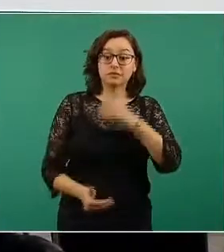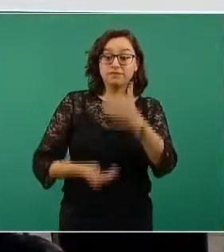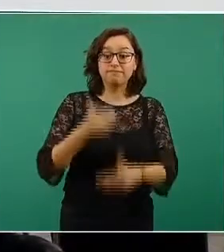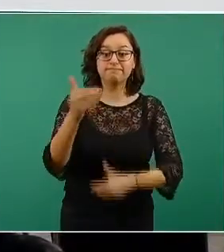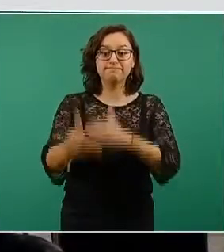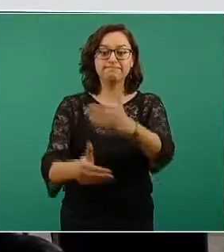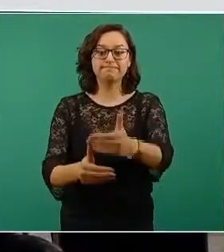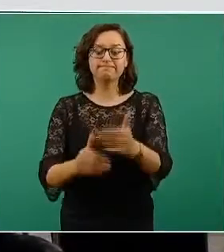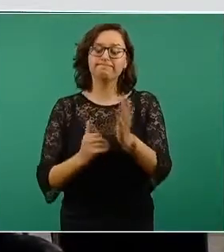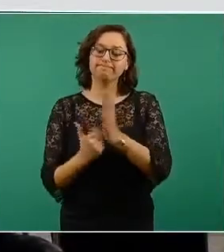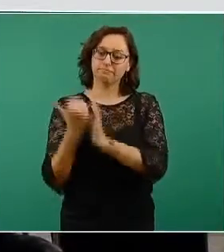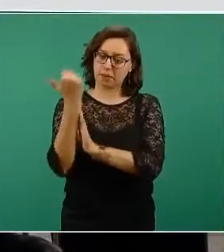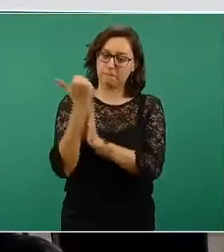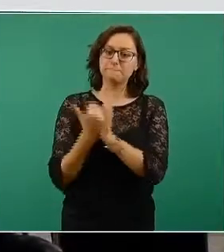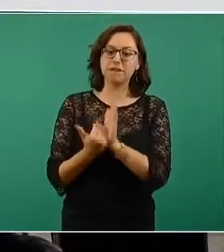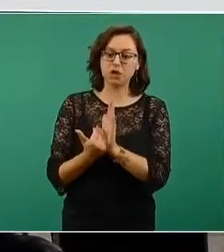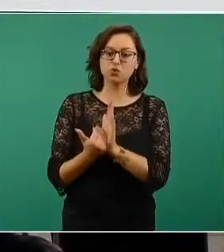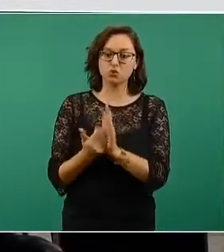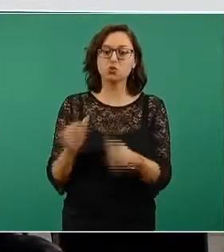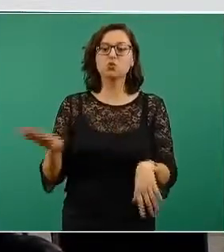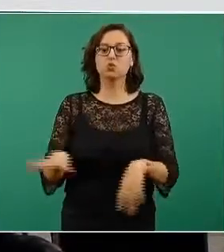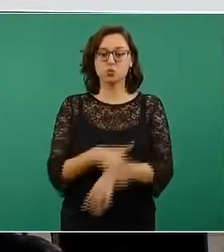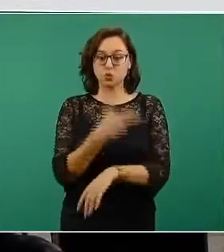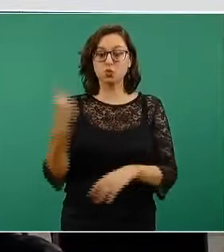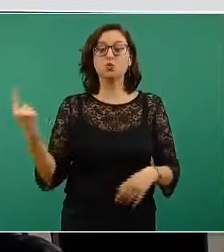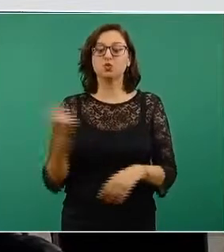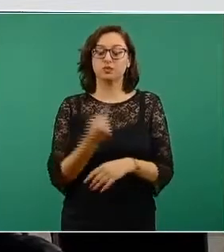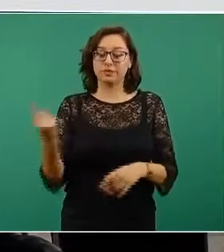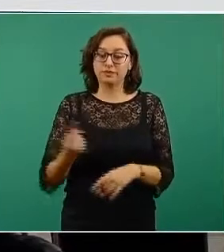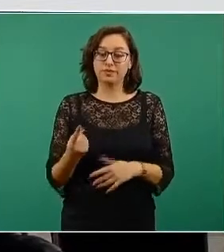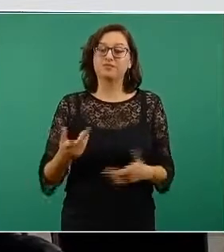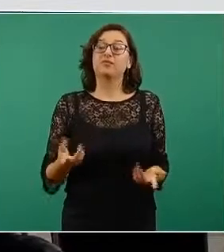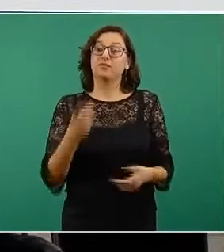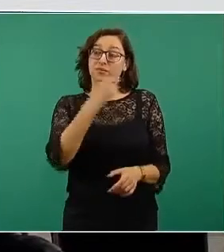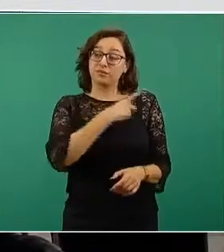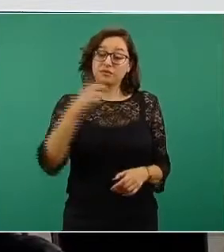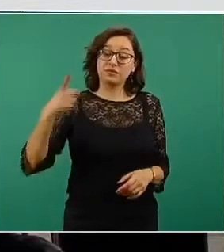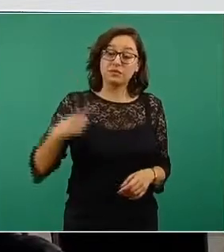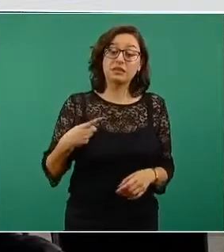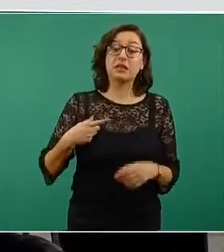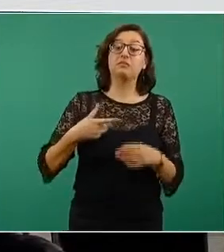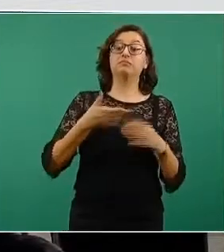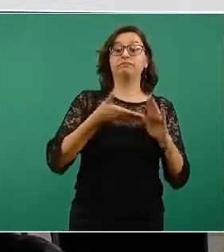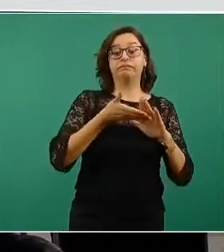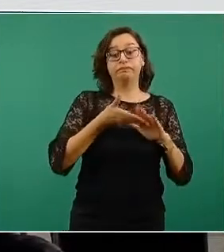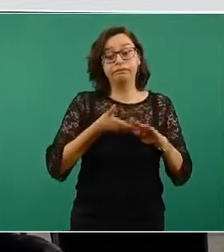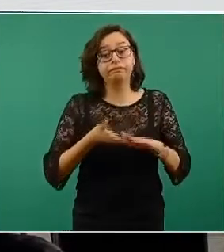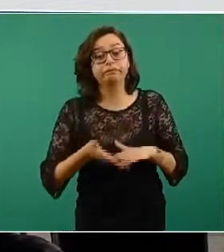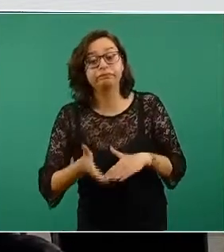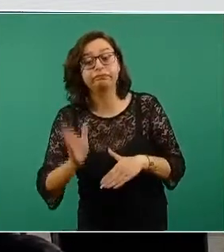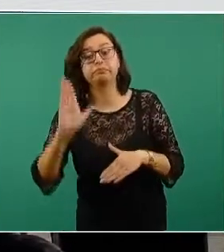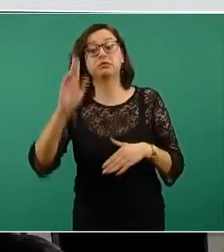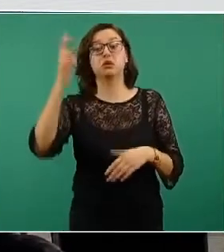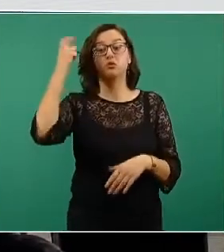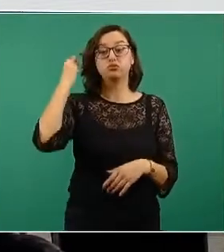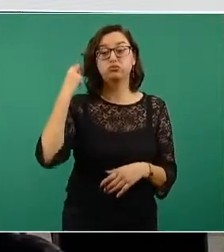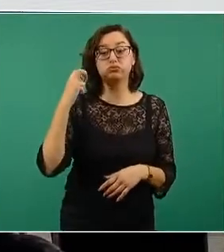porque hay que desplazarse en el territorio, hay que desplazar a las personas, lograr que se vayan al puesto de vacunación.